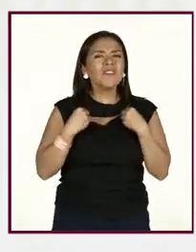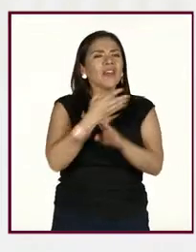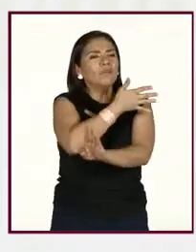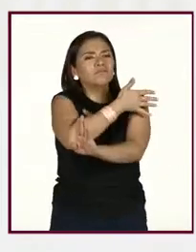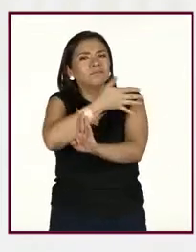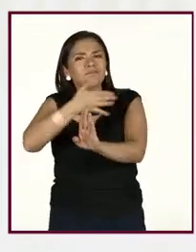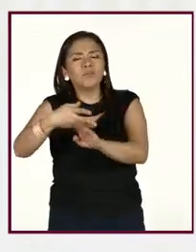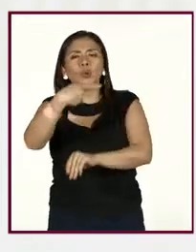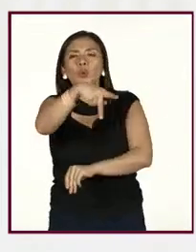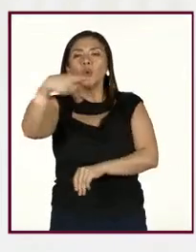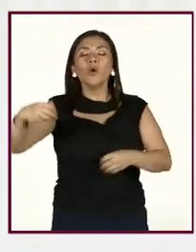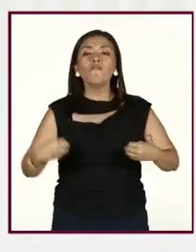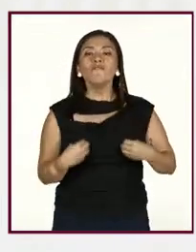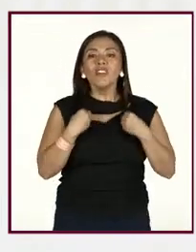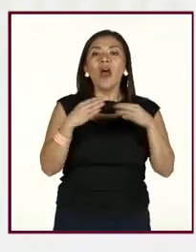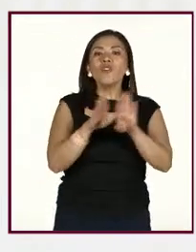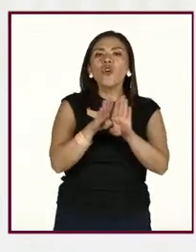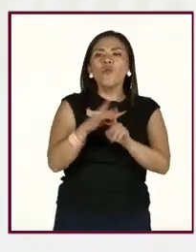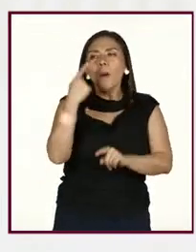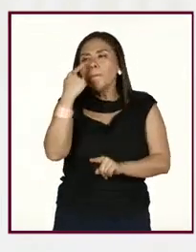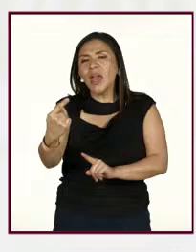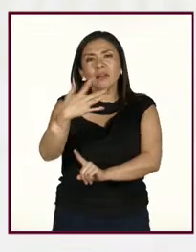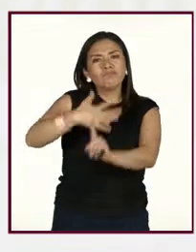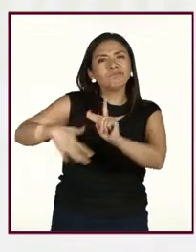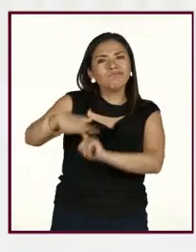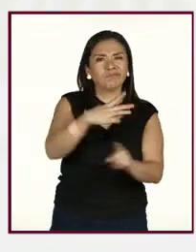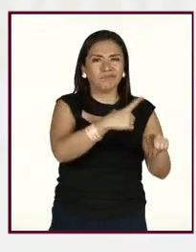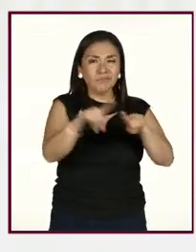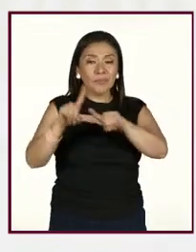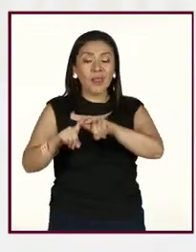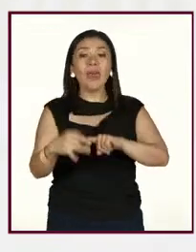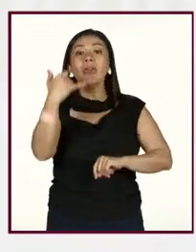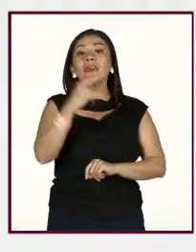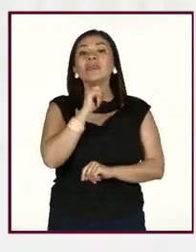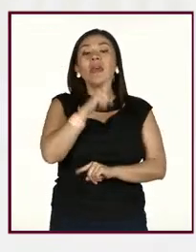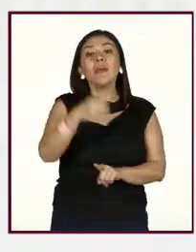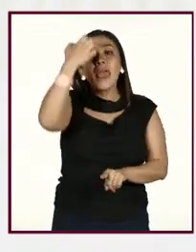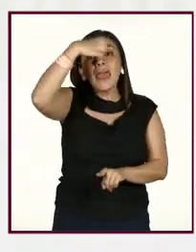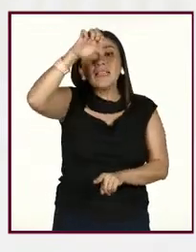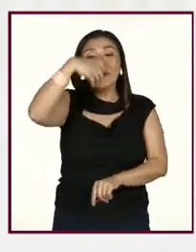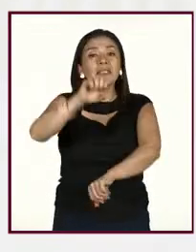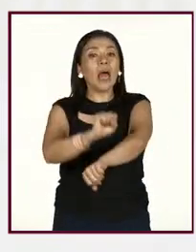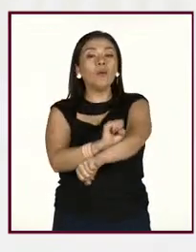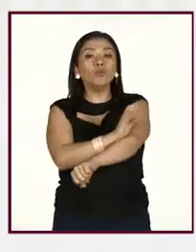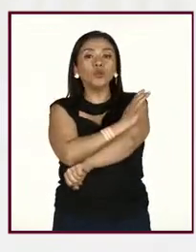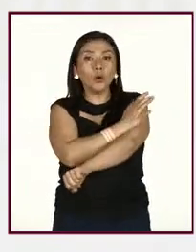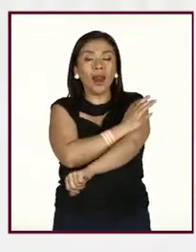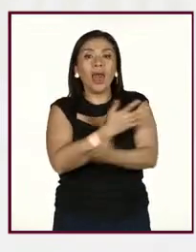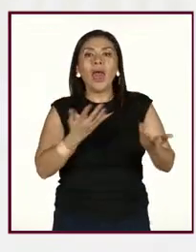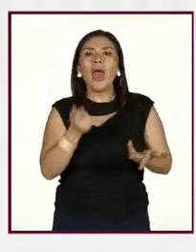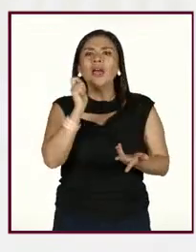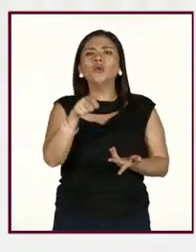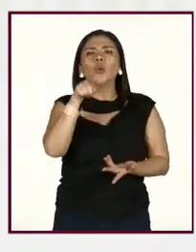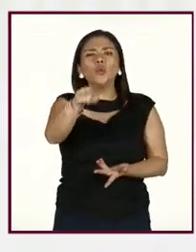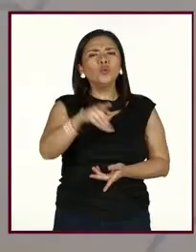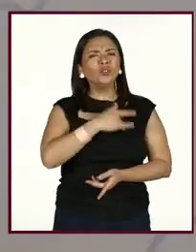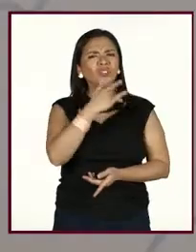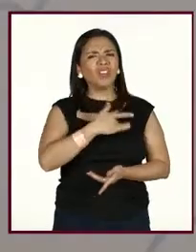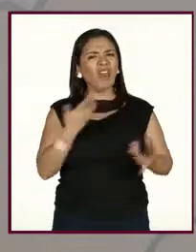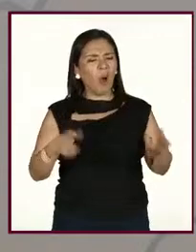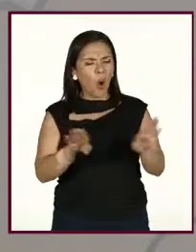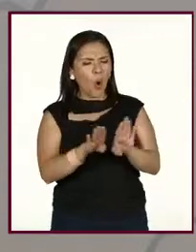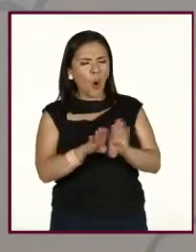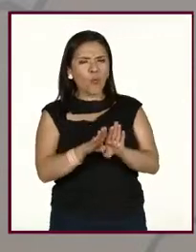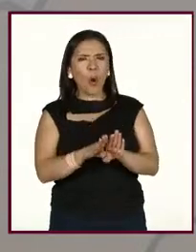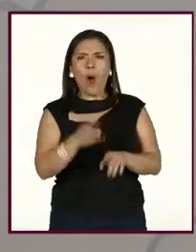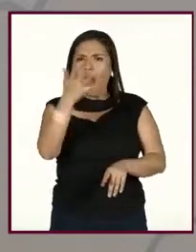cómo ha sido nuestra vida, cómo ha sido nuestro entorno y las experiencias emocionales, que es cómo nos sentimos en relación